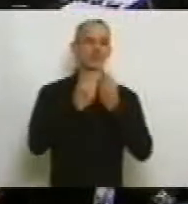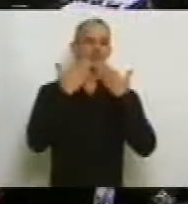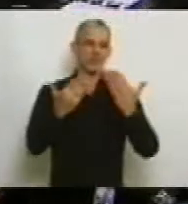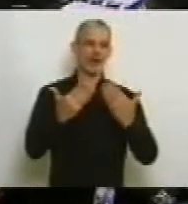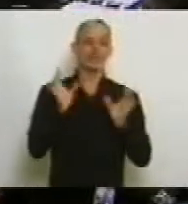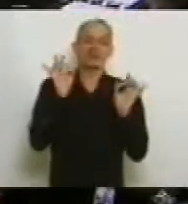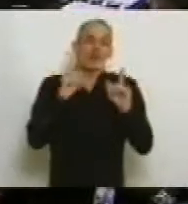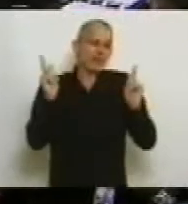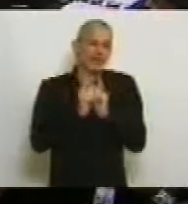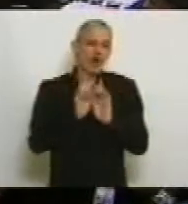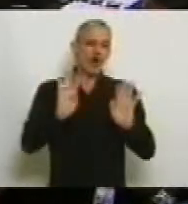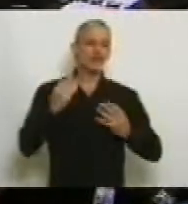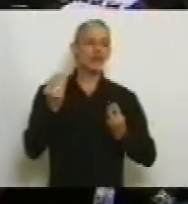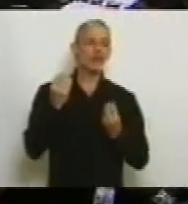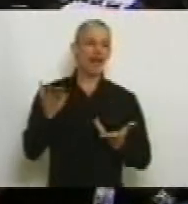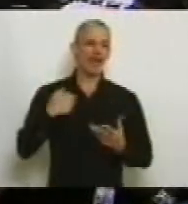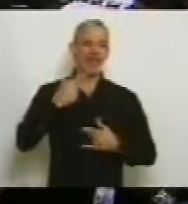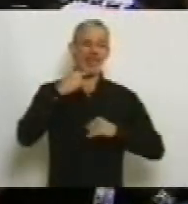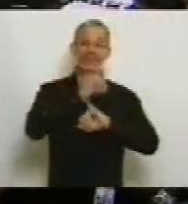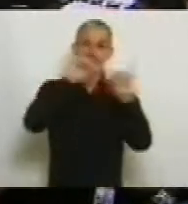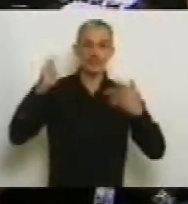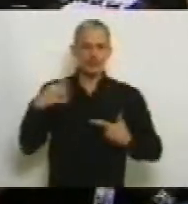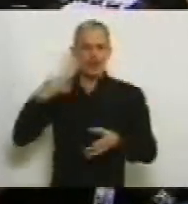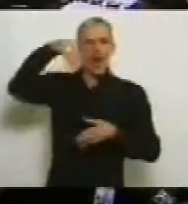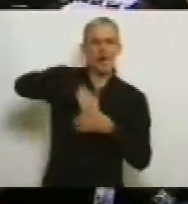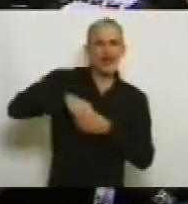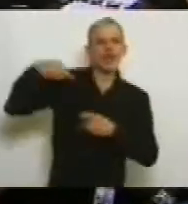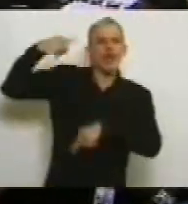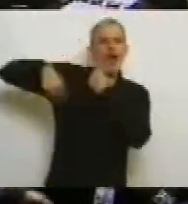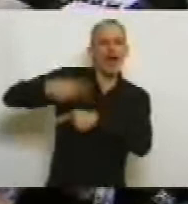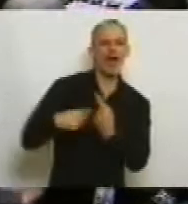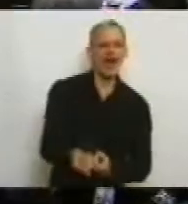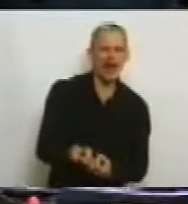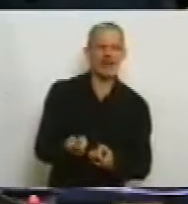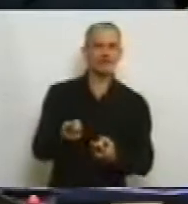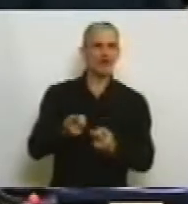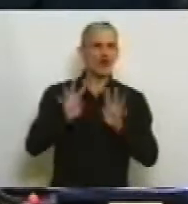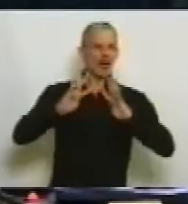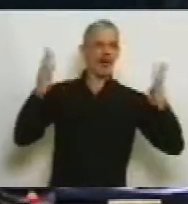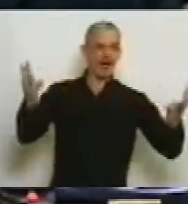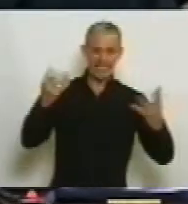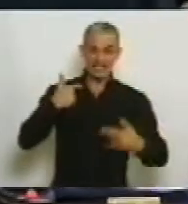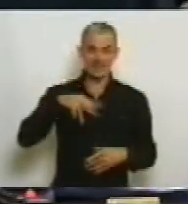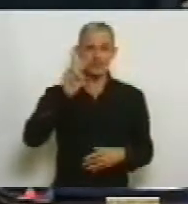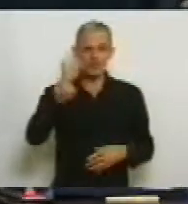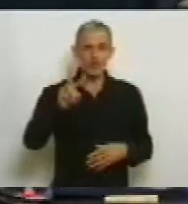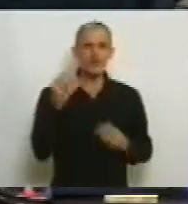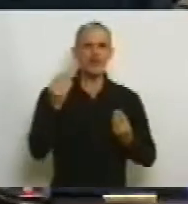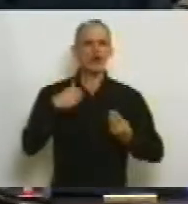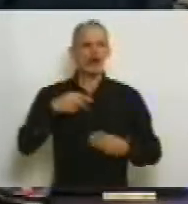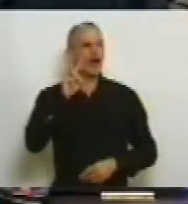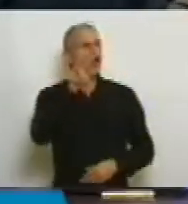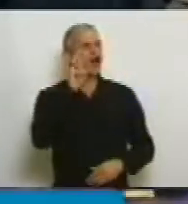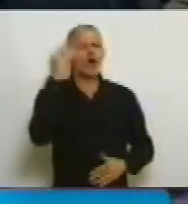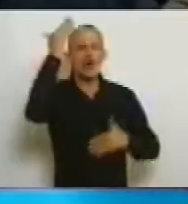Simplemente decir que soy parte de una generación que está viendo realizar los